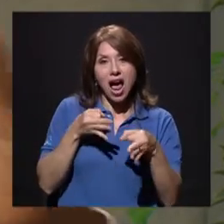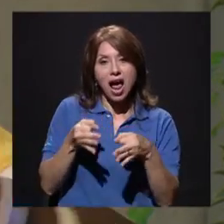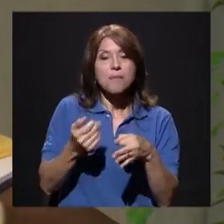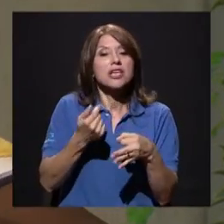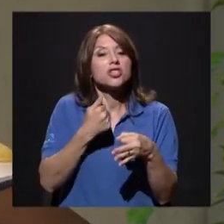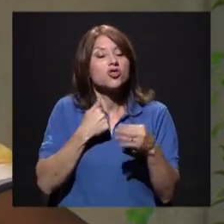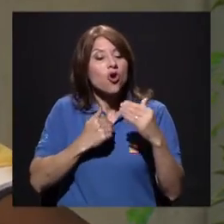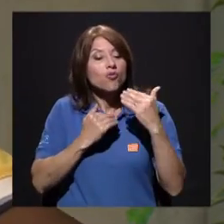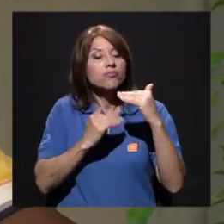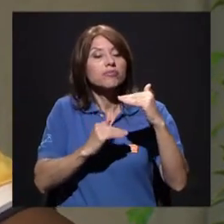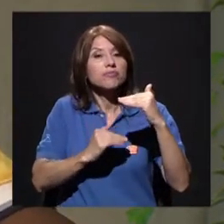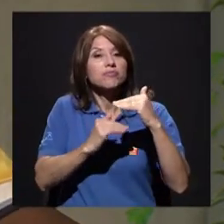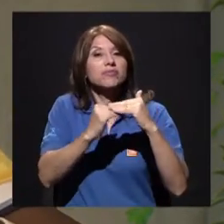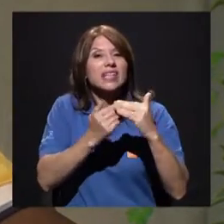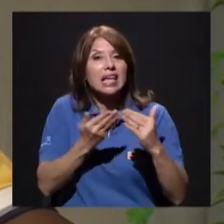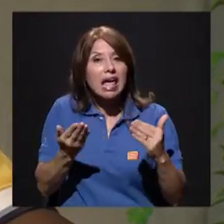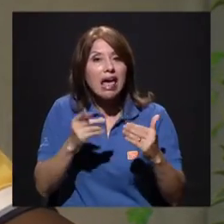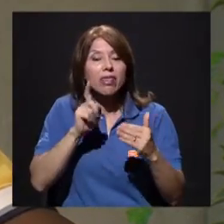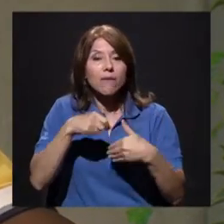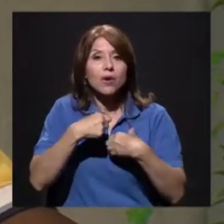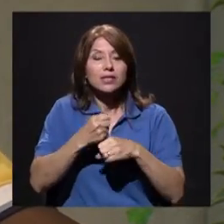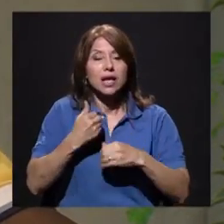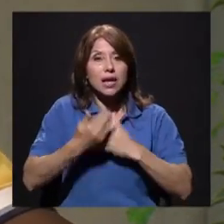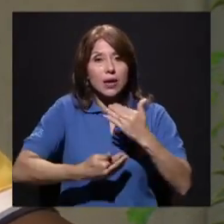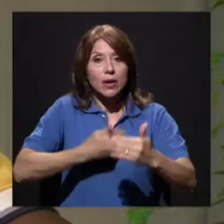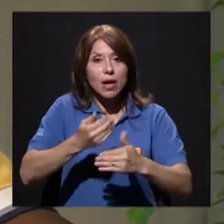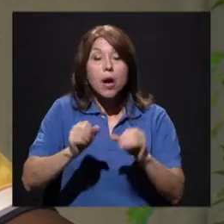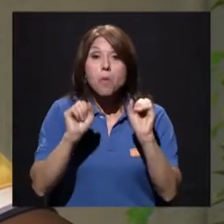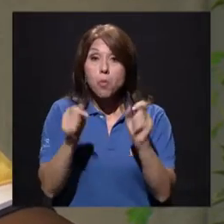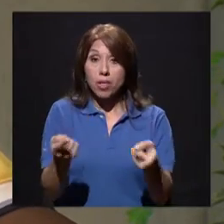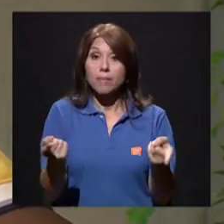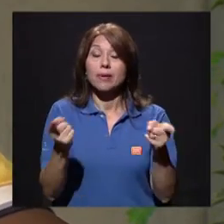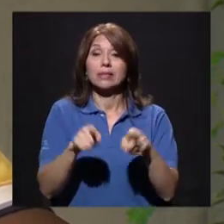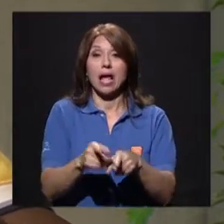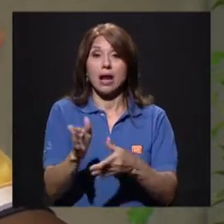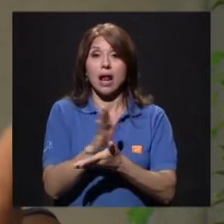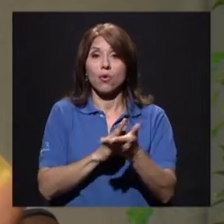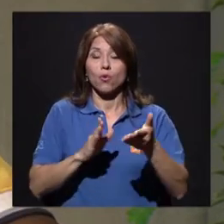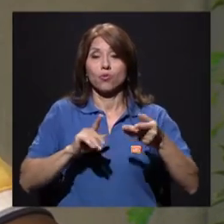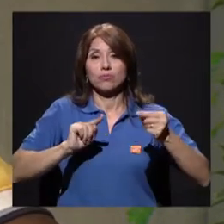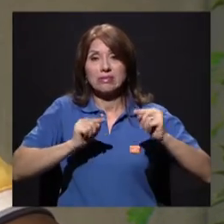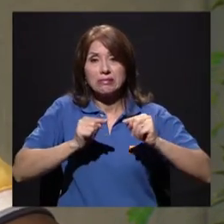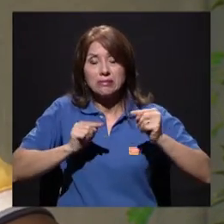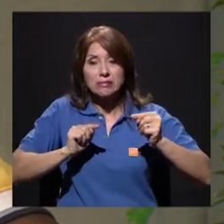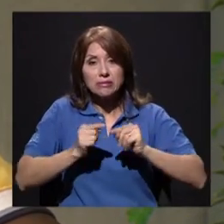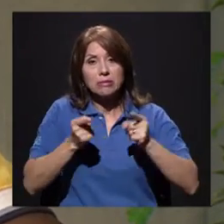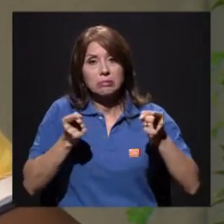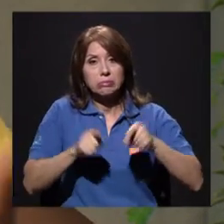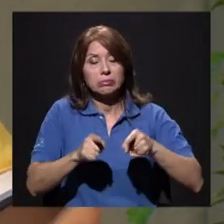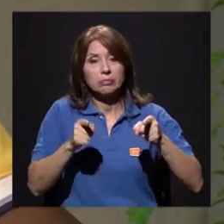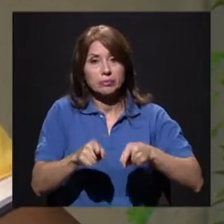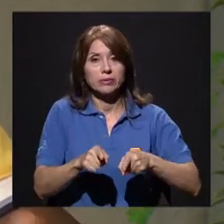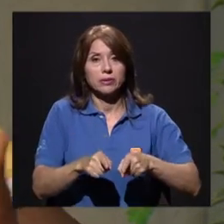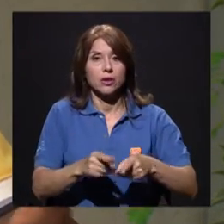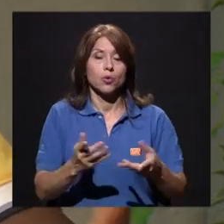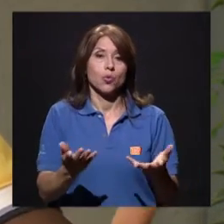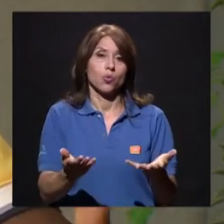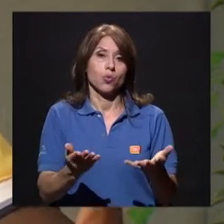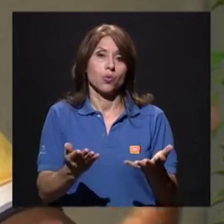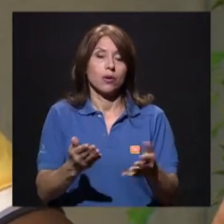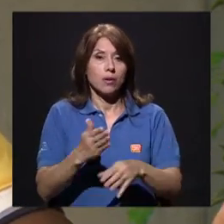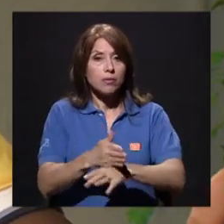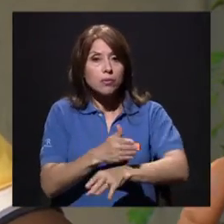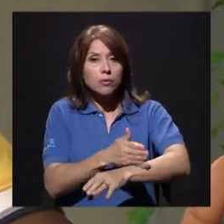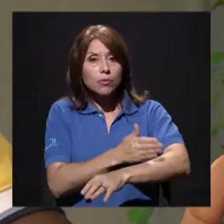Si no, van a haber múltiples lesiones. Y esas lesiones llevan su rato la recuperación, ¿verdad? Estamos buscando la actividad